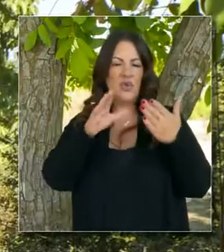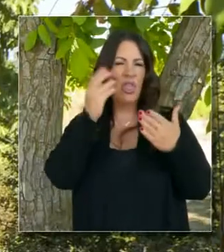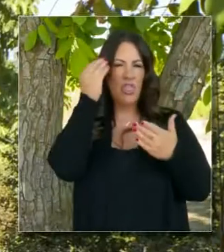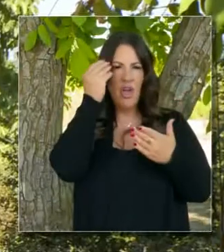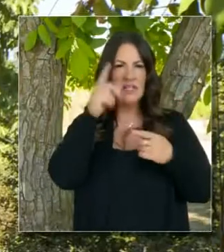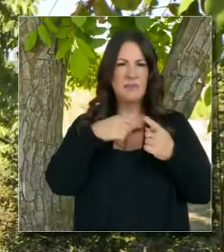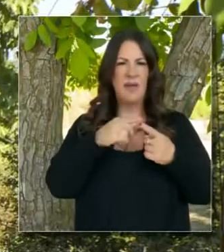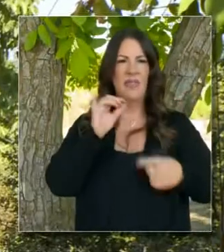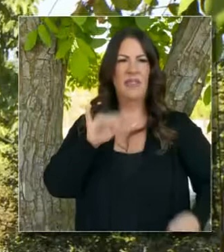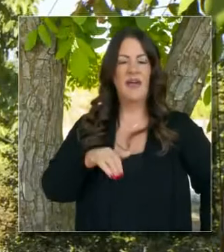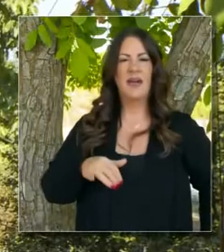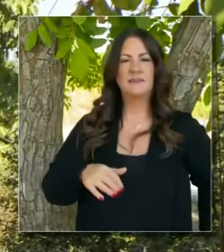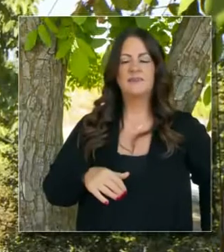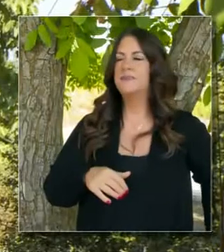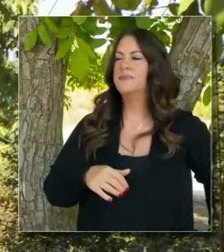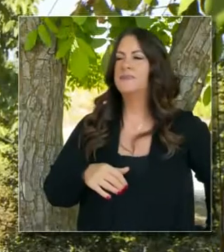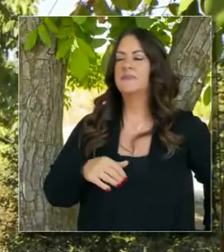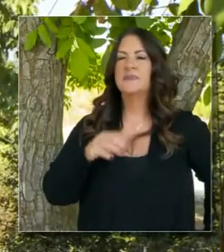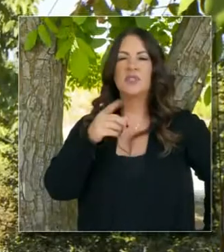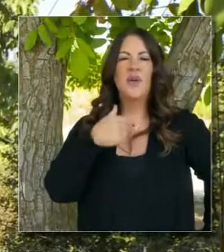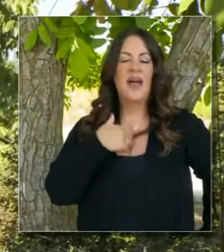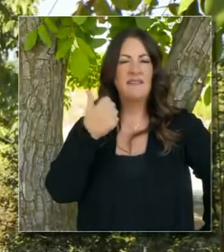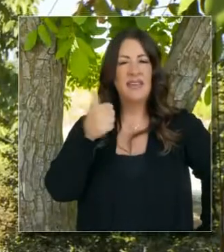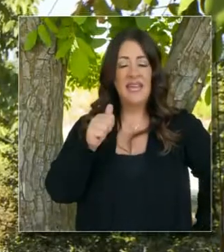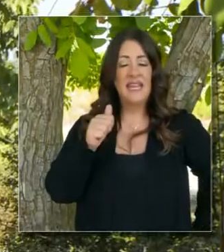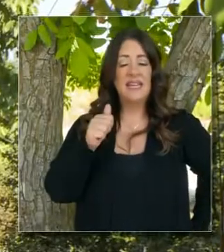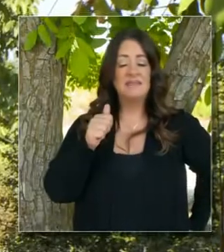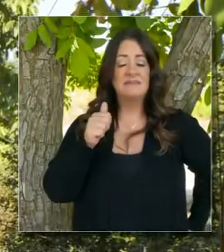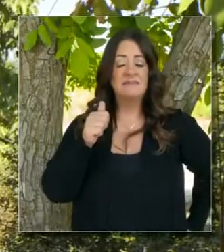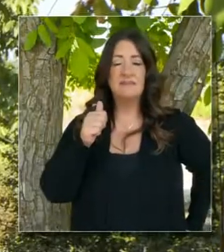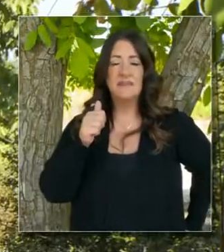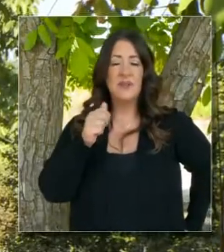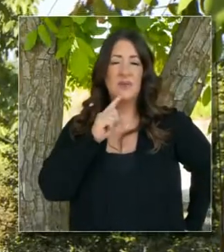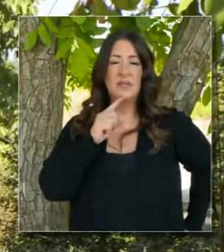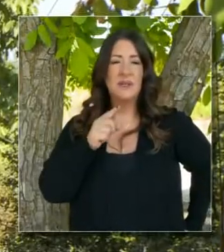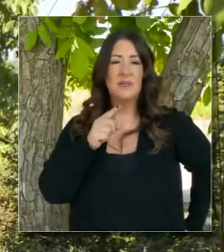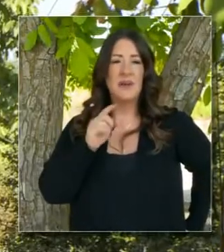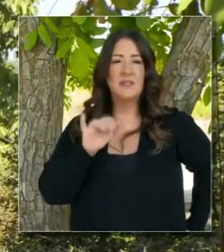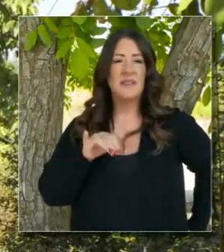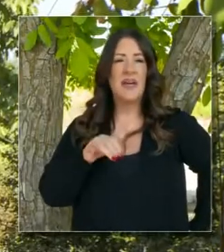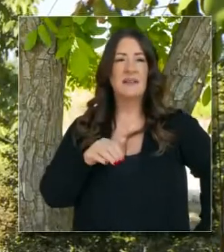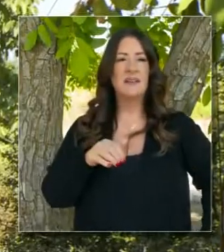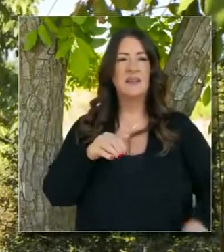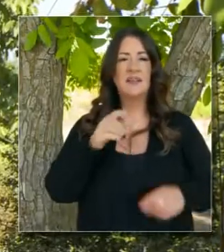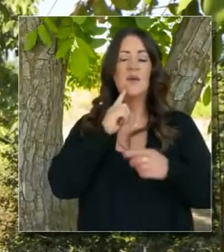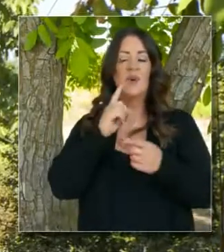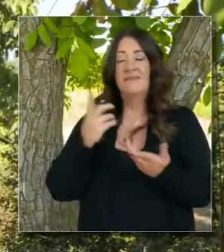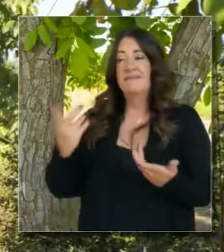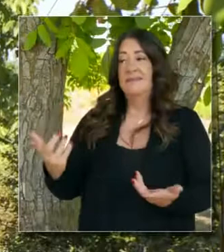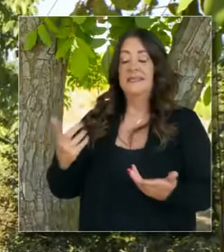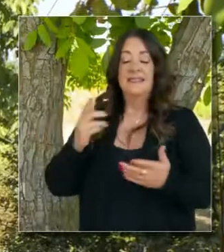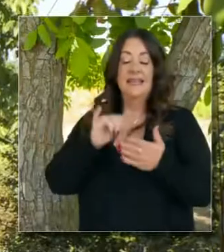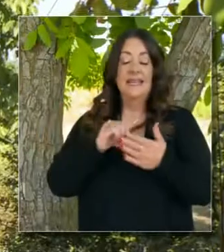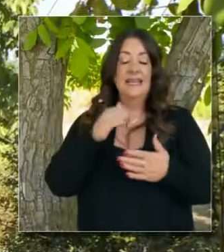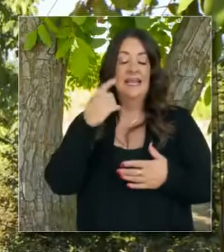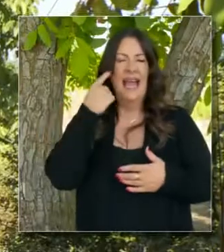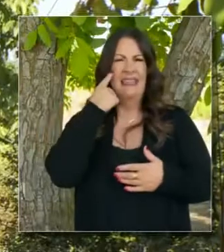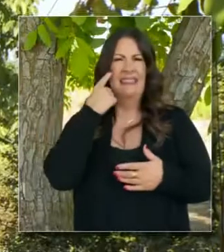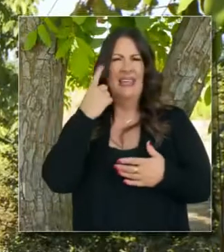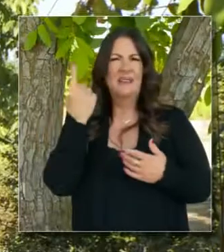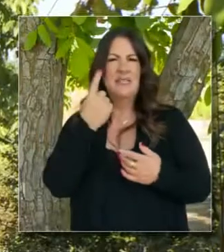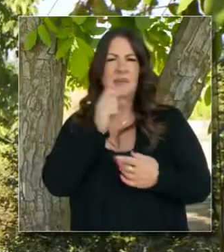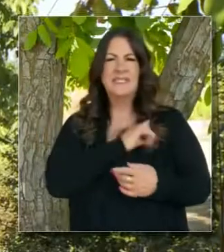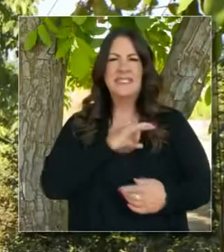ese tweet y por qué las amonestaciones suyas están exageradas, especialmente tiene una mentalidad. Es en el